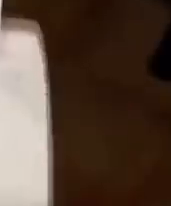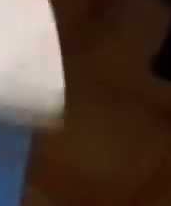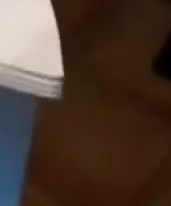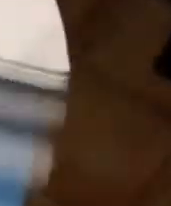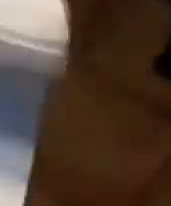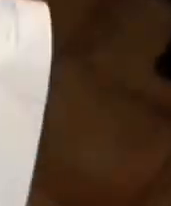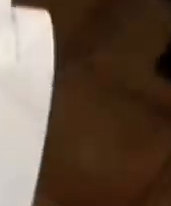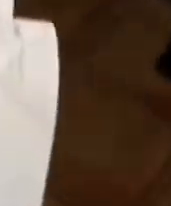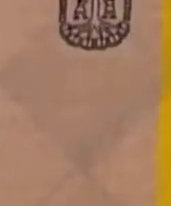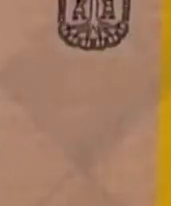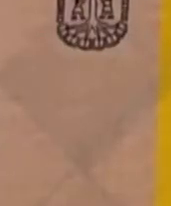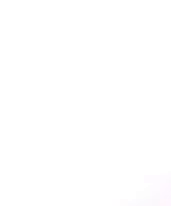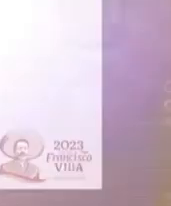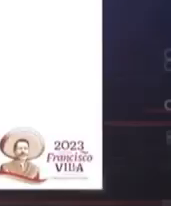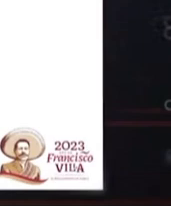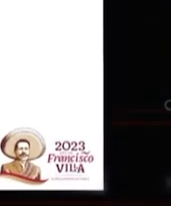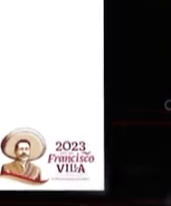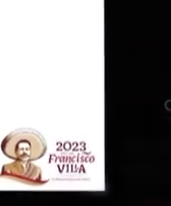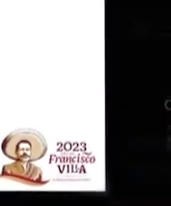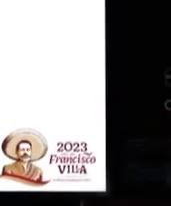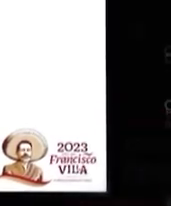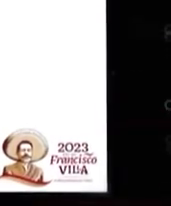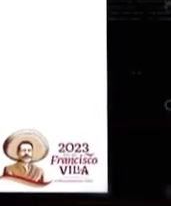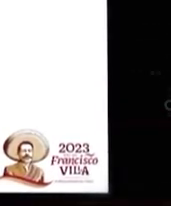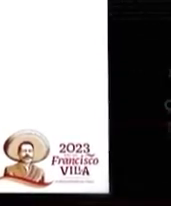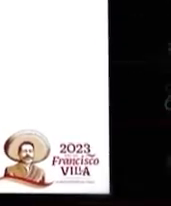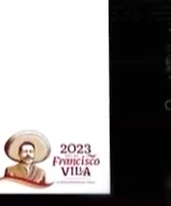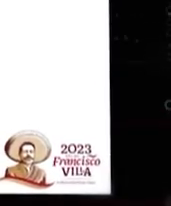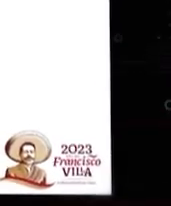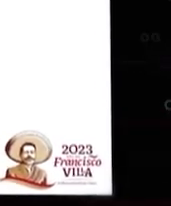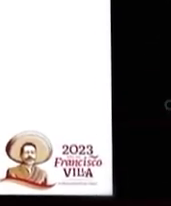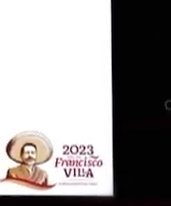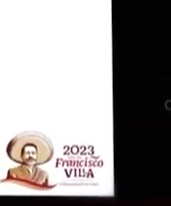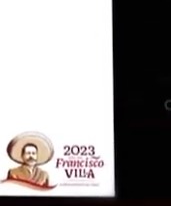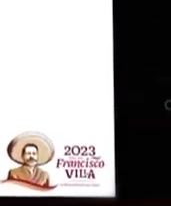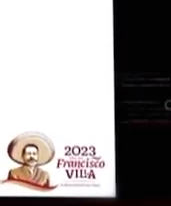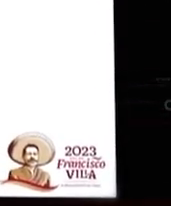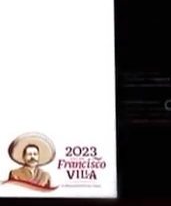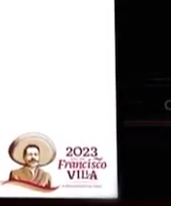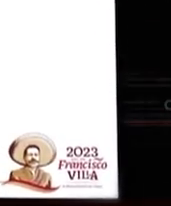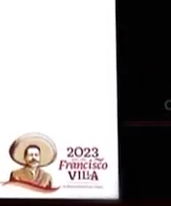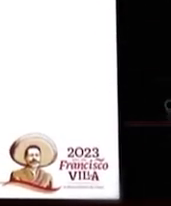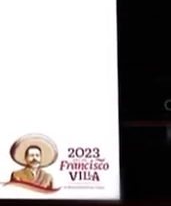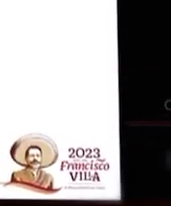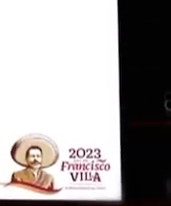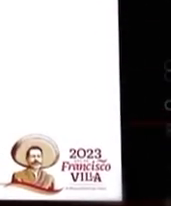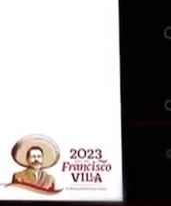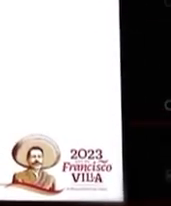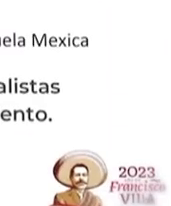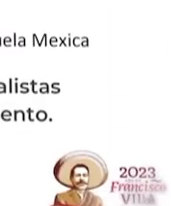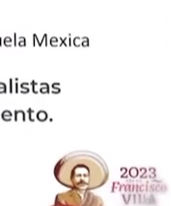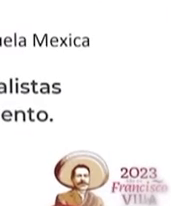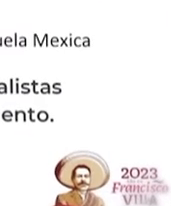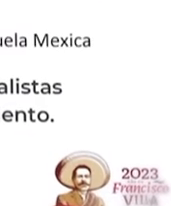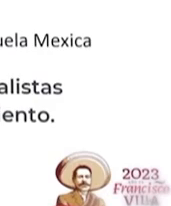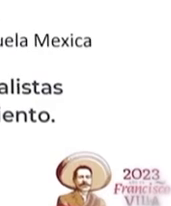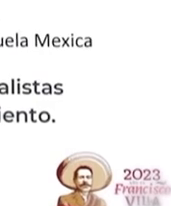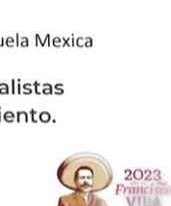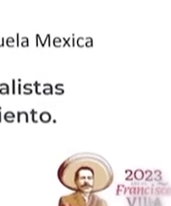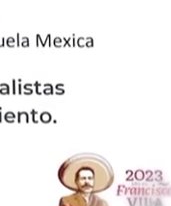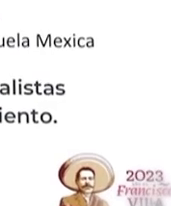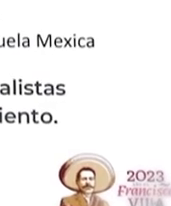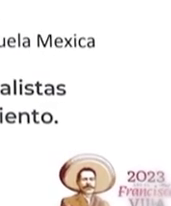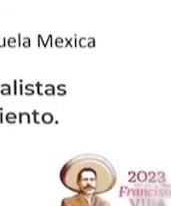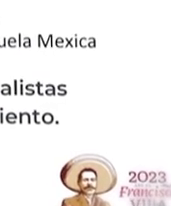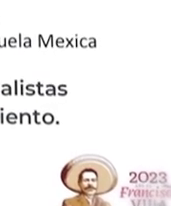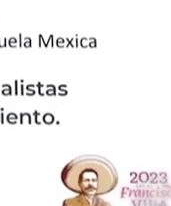libros de texto gratuitos, participaron 1,998 creadores de contenido. Se realizaron 32 asambleas